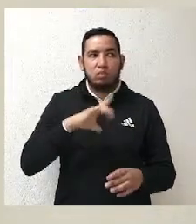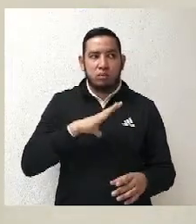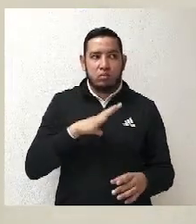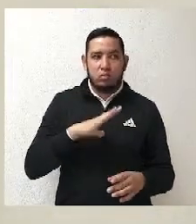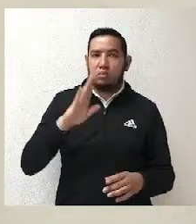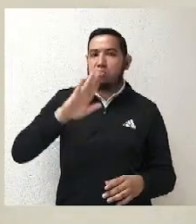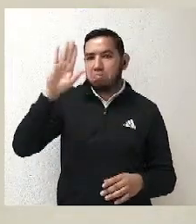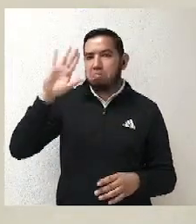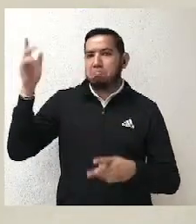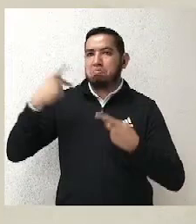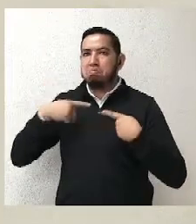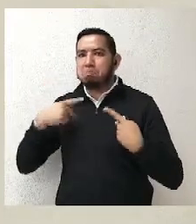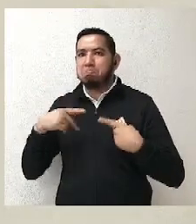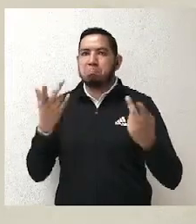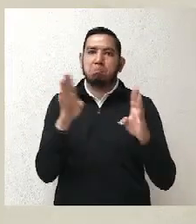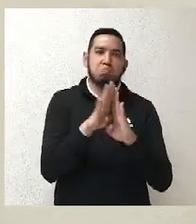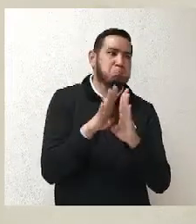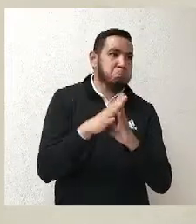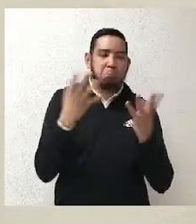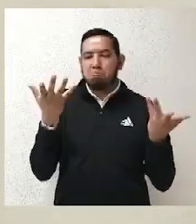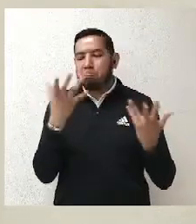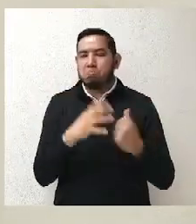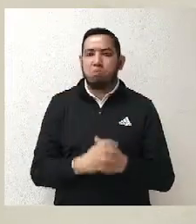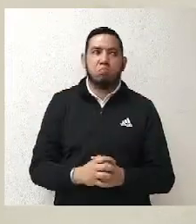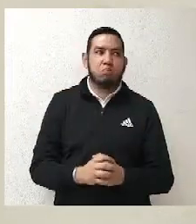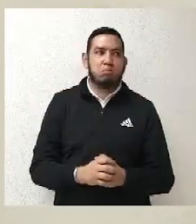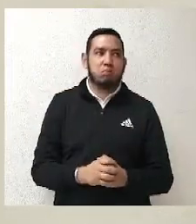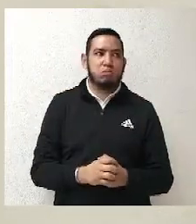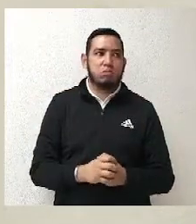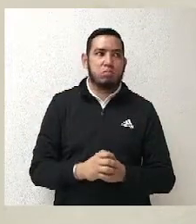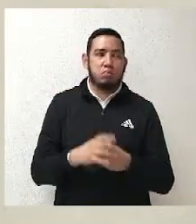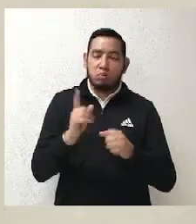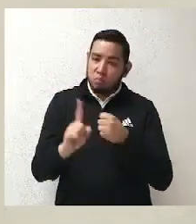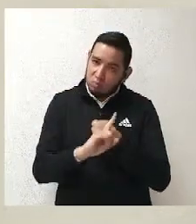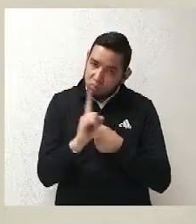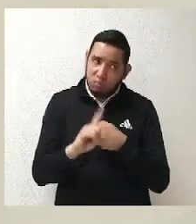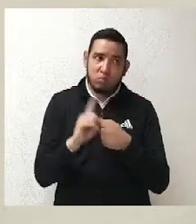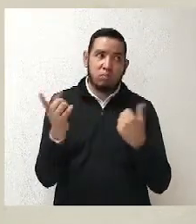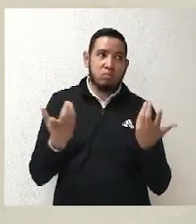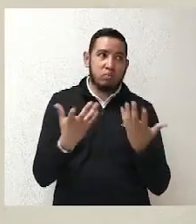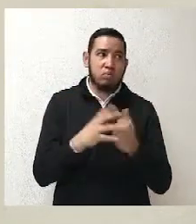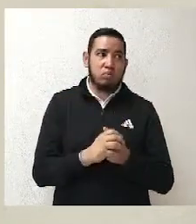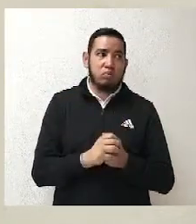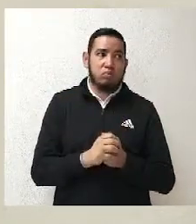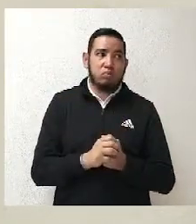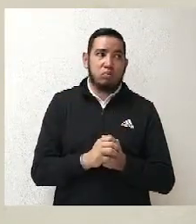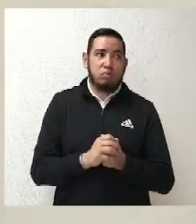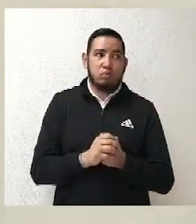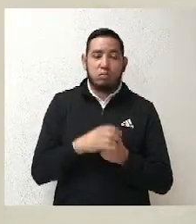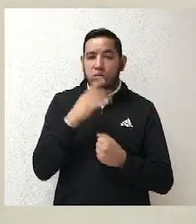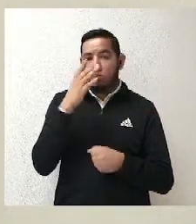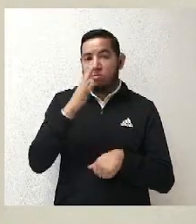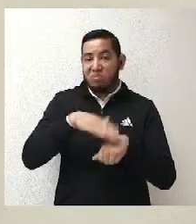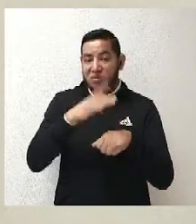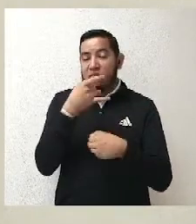actor tiene derecho a saber por qué su perfil no ha sido, ni por eso ordena que se le haya llegado esta información.